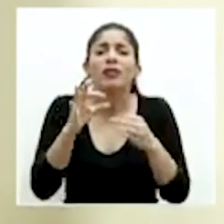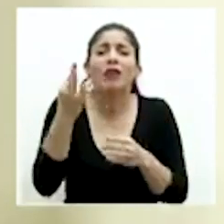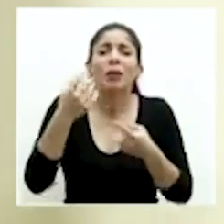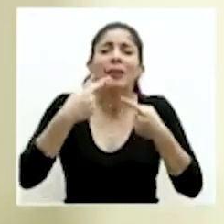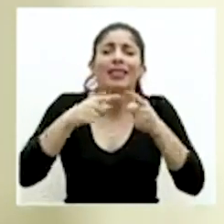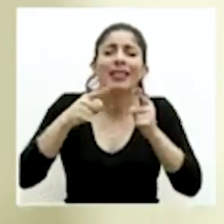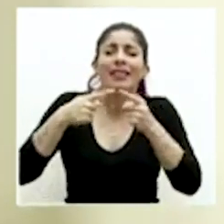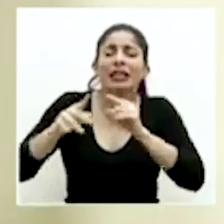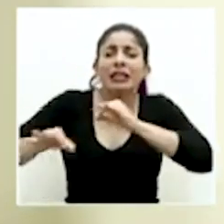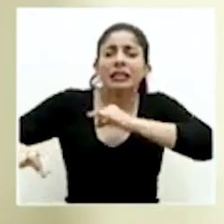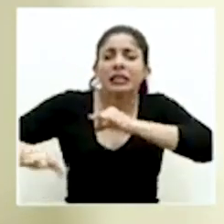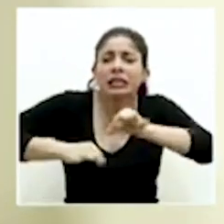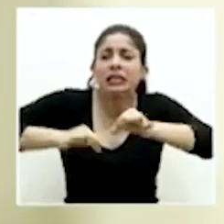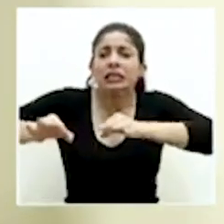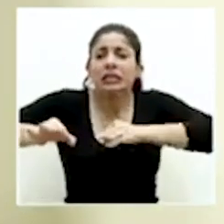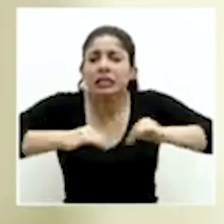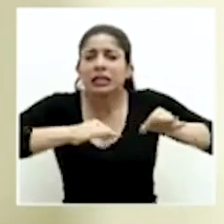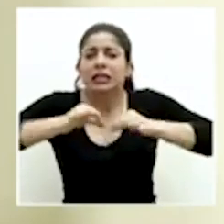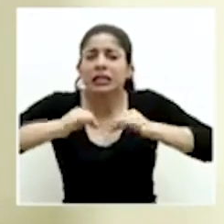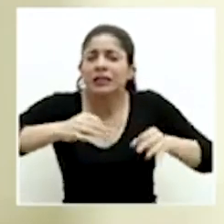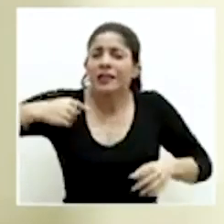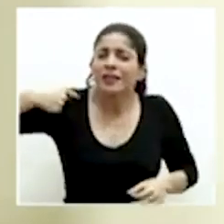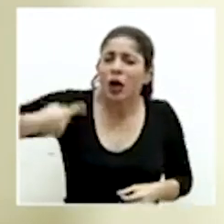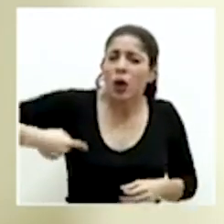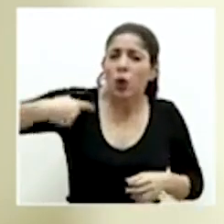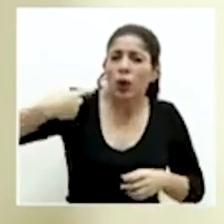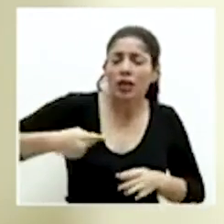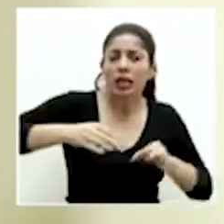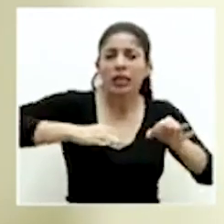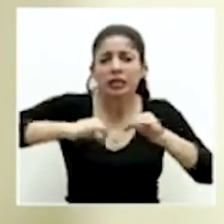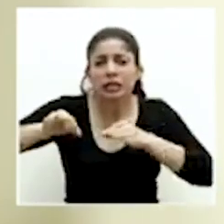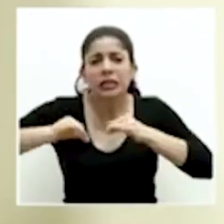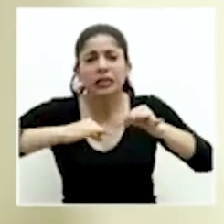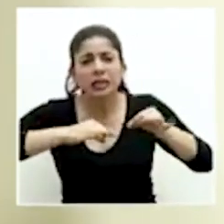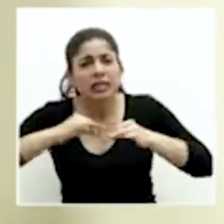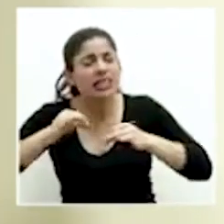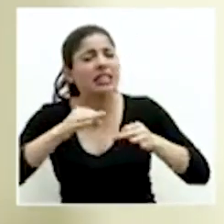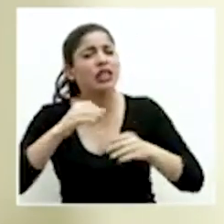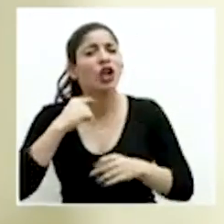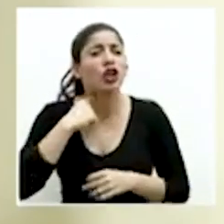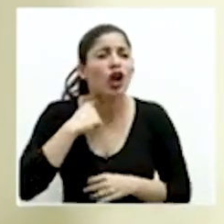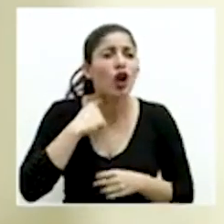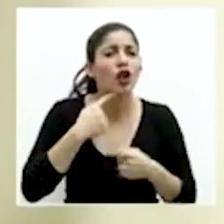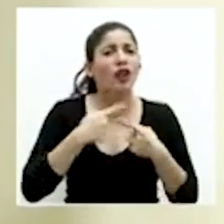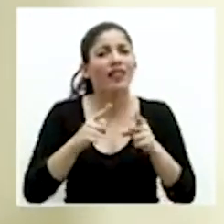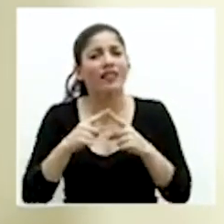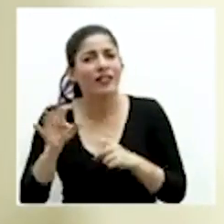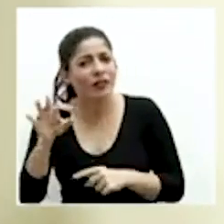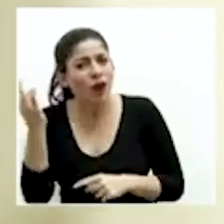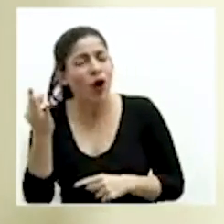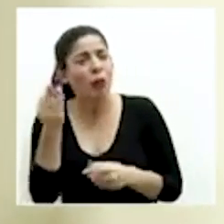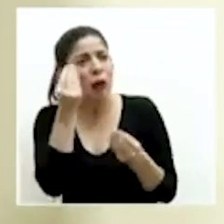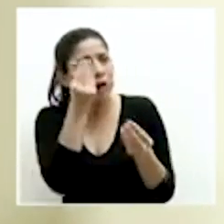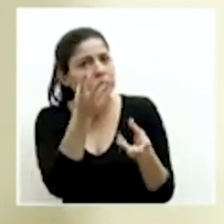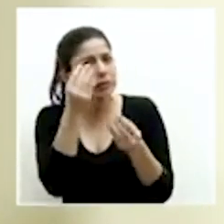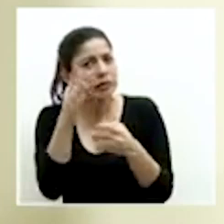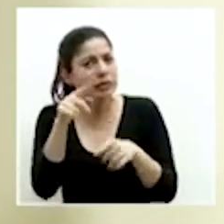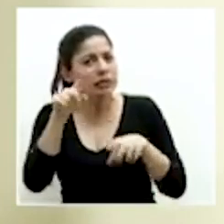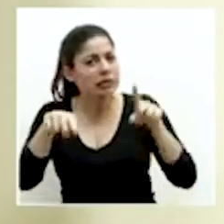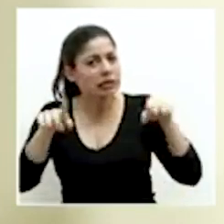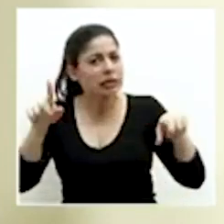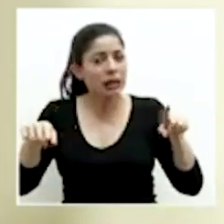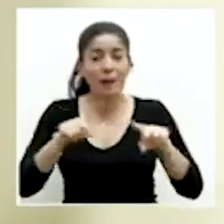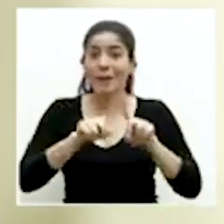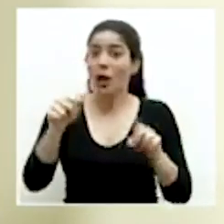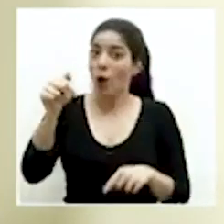de múltiples maneras, de forma constante, diciéndolo de diferentes tonalidades. Pero yo quiero